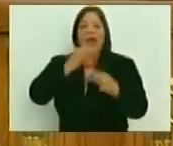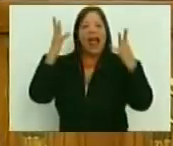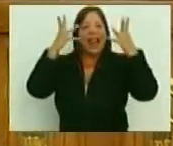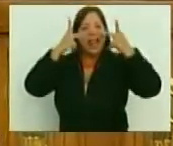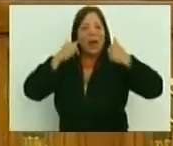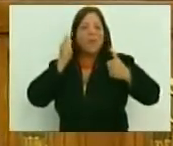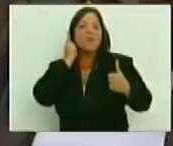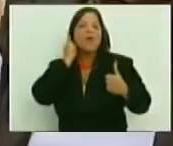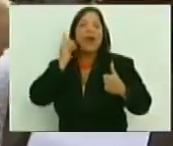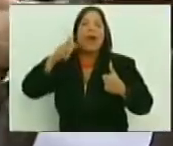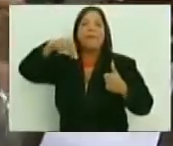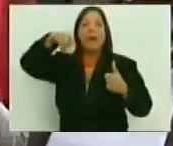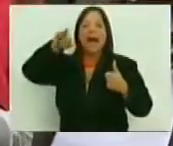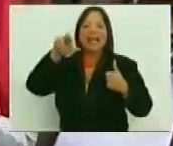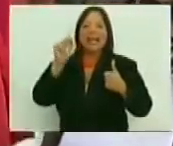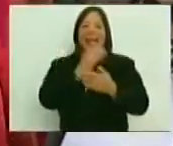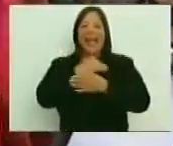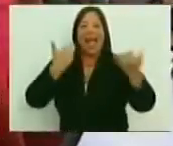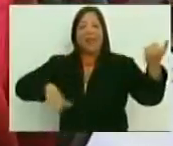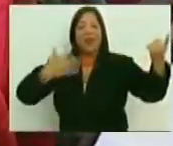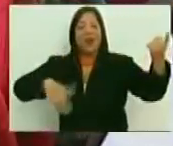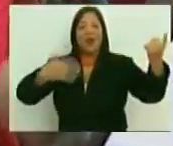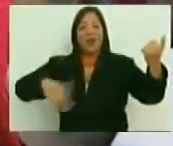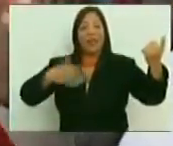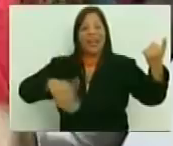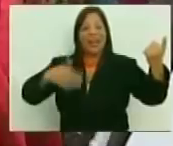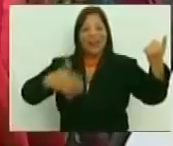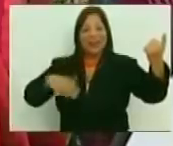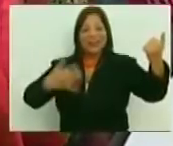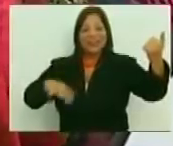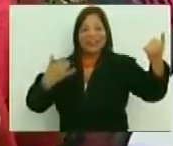A todos los rockeros que están aquí, piñate.